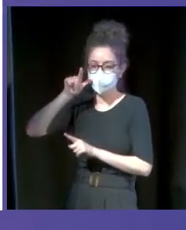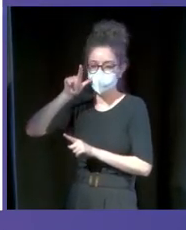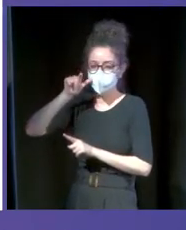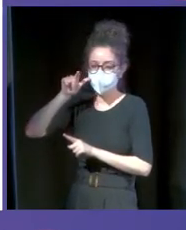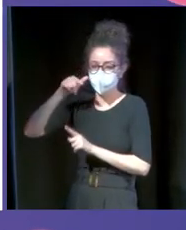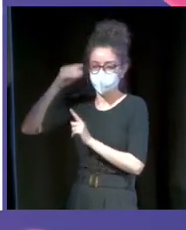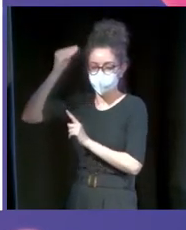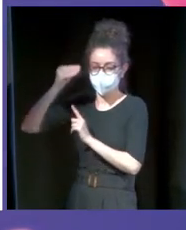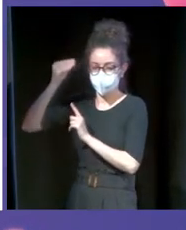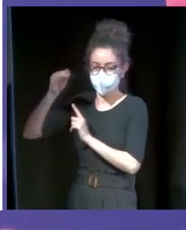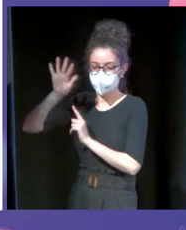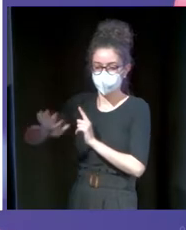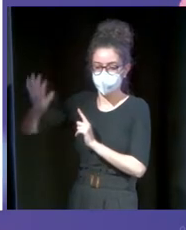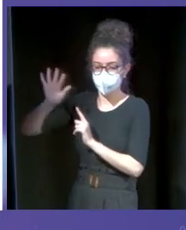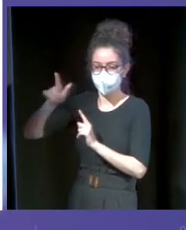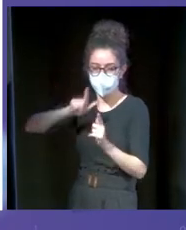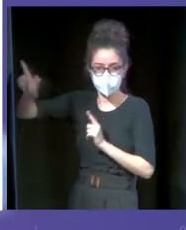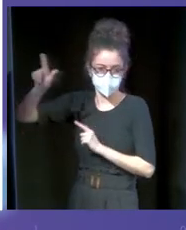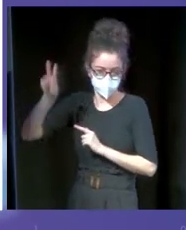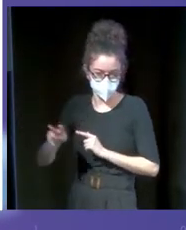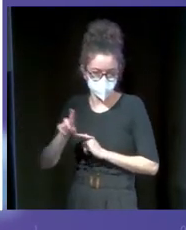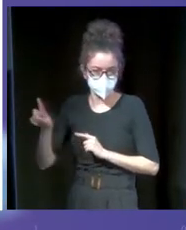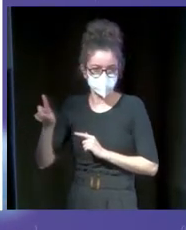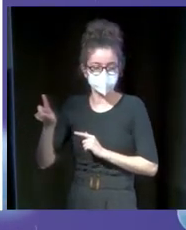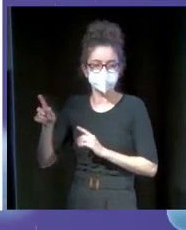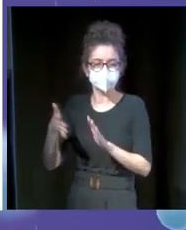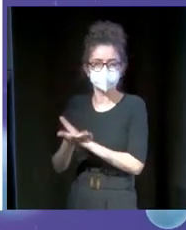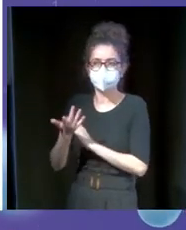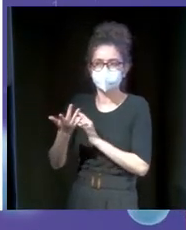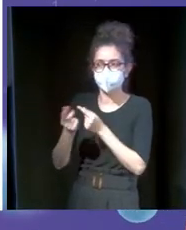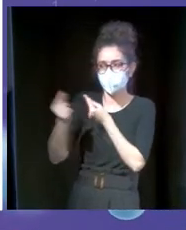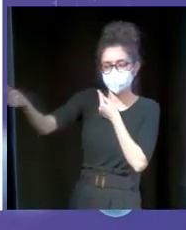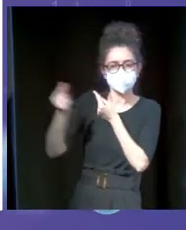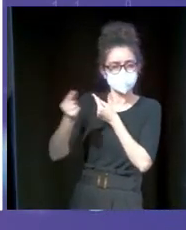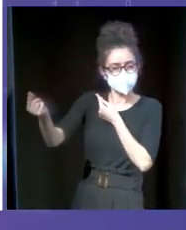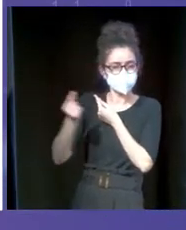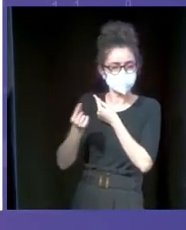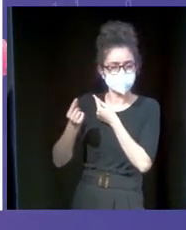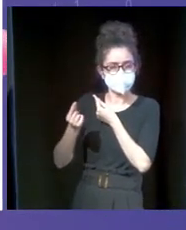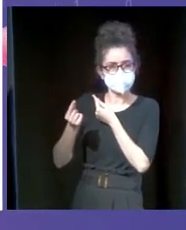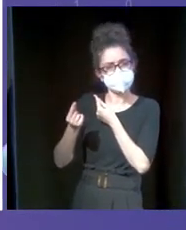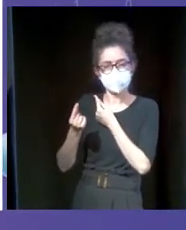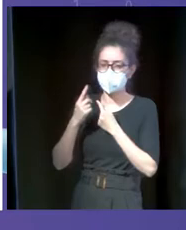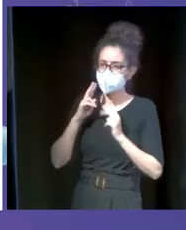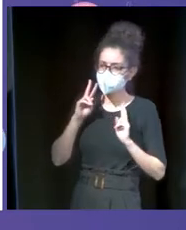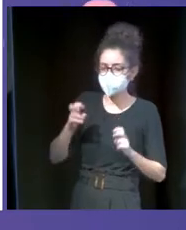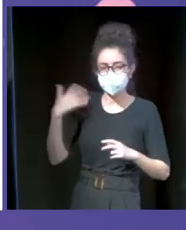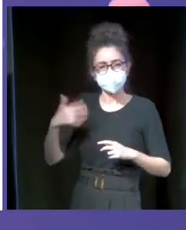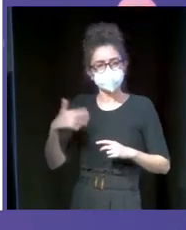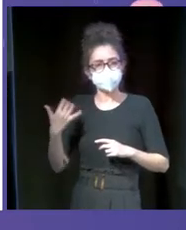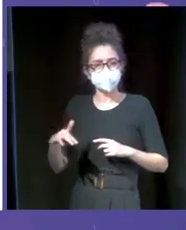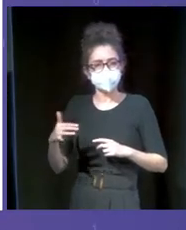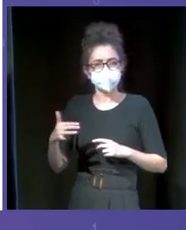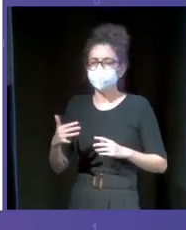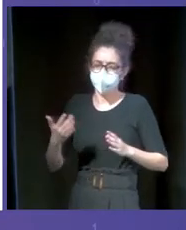cual, ese momento de romper con las distancias es algo que costó en un principio, pero que ya nos hemos